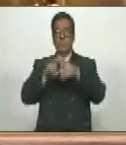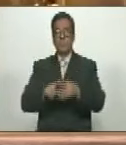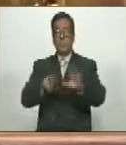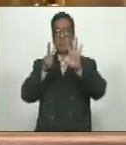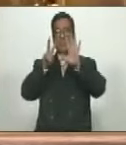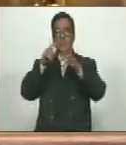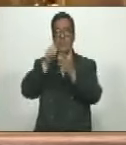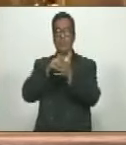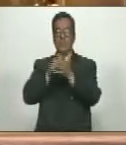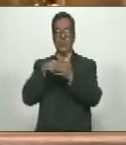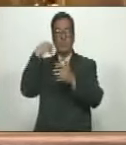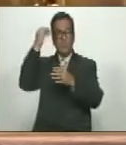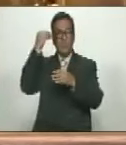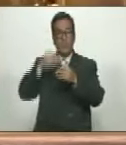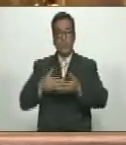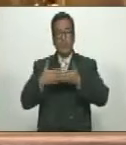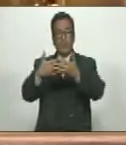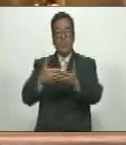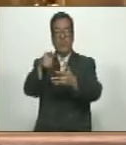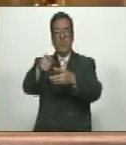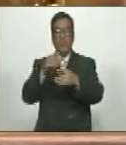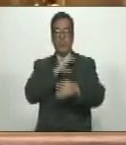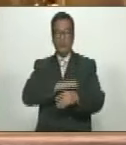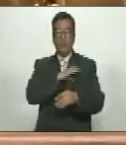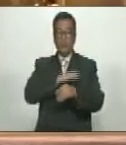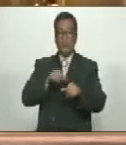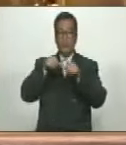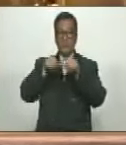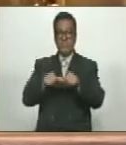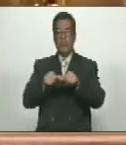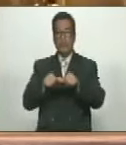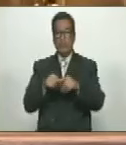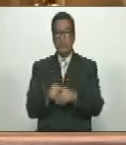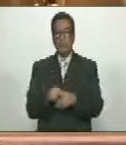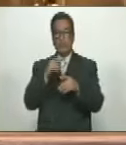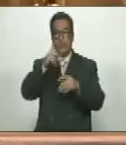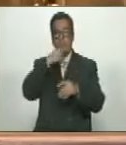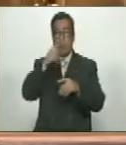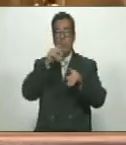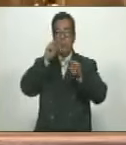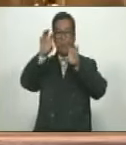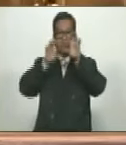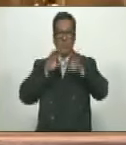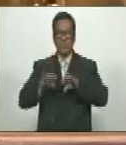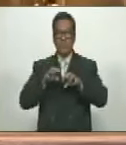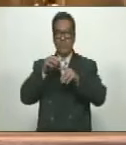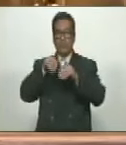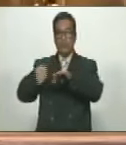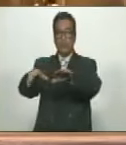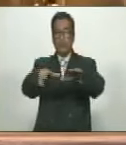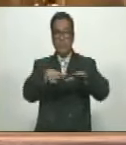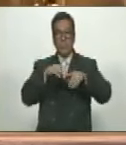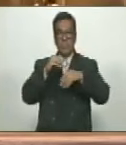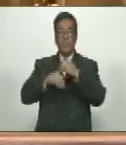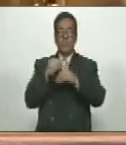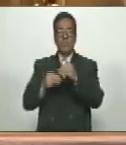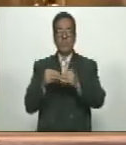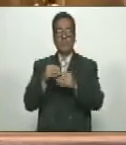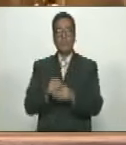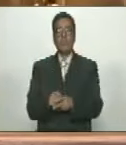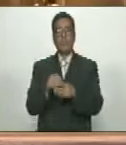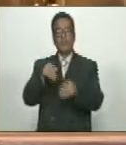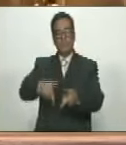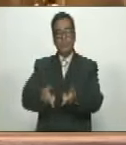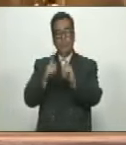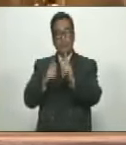punto, considerar los informes presentados por la Comisión Permanente de Política Exterior, Soberanía e Integración, mediante el